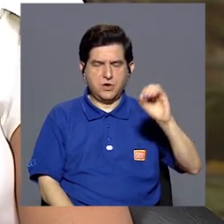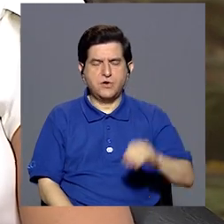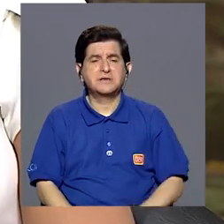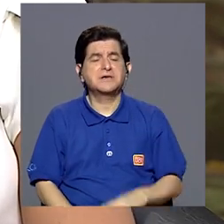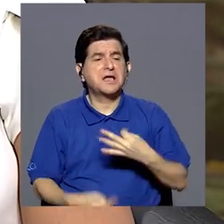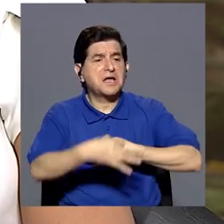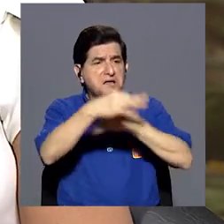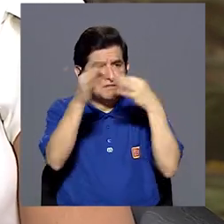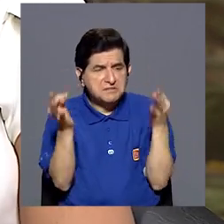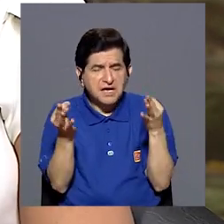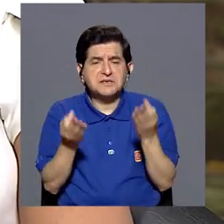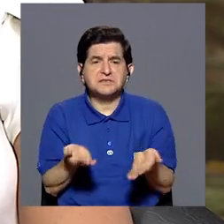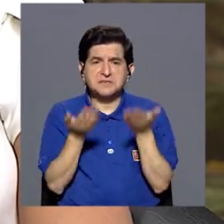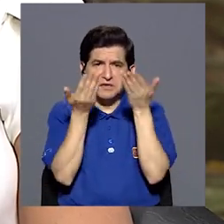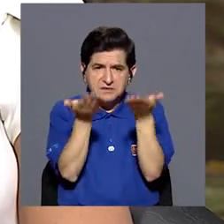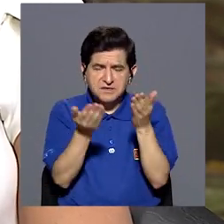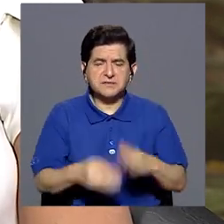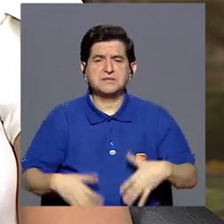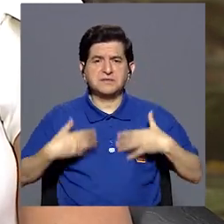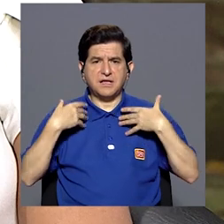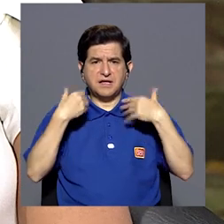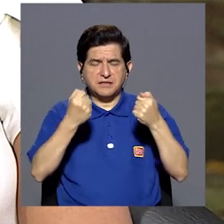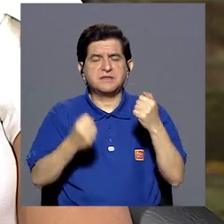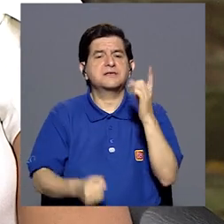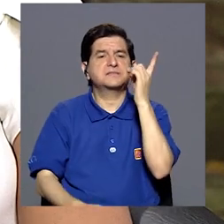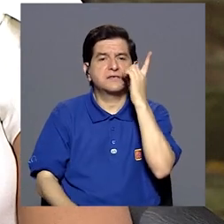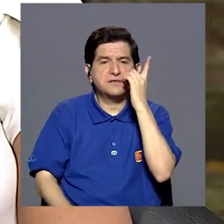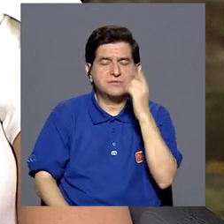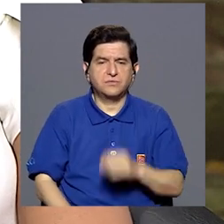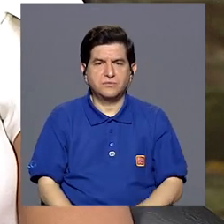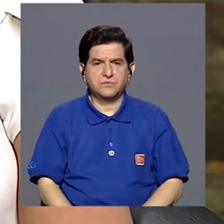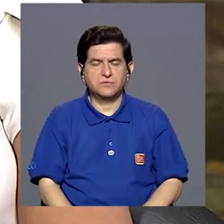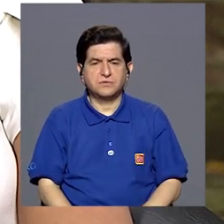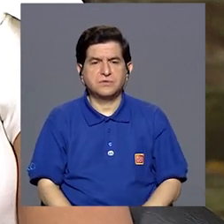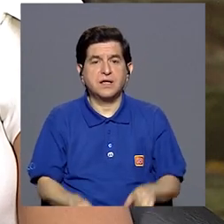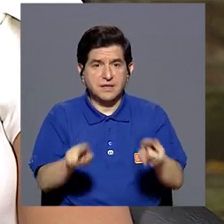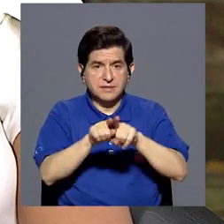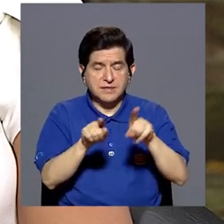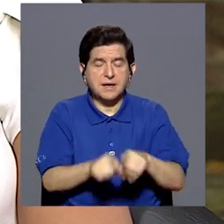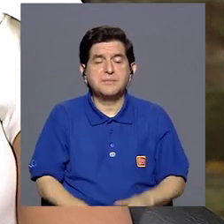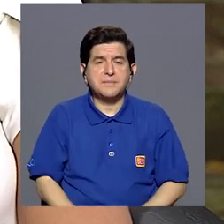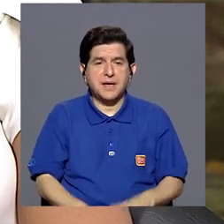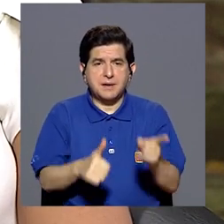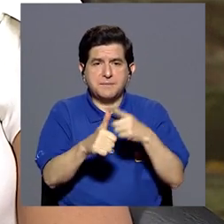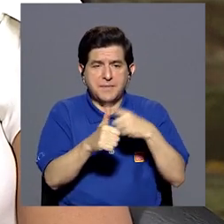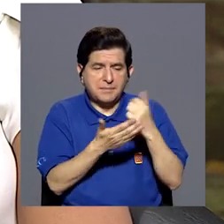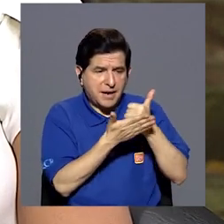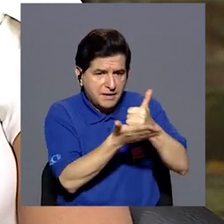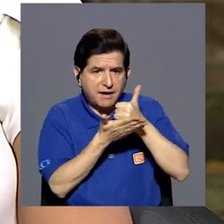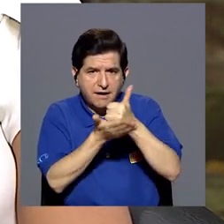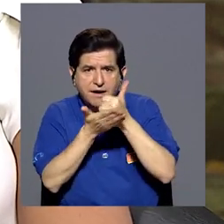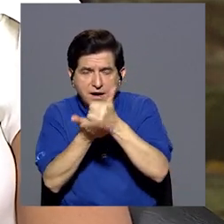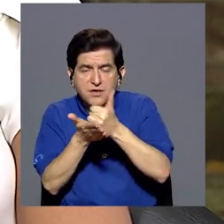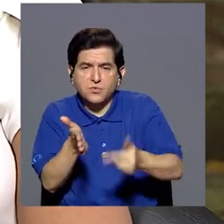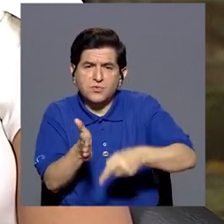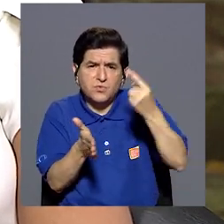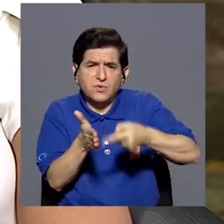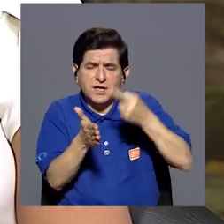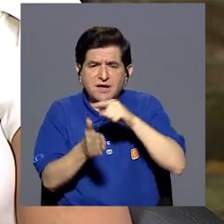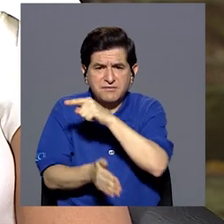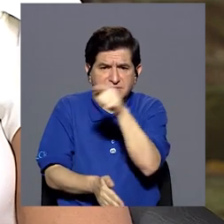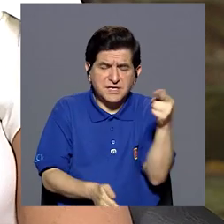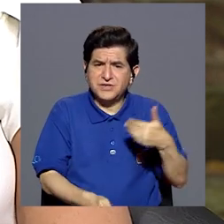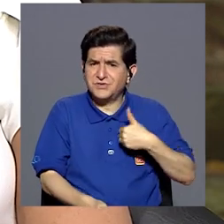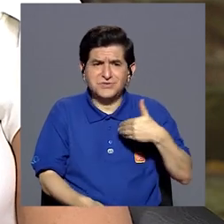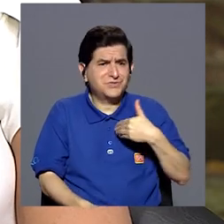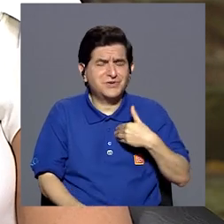salud bucodental, de lo que es la parte de primeros auxilios también, que muchas veces ellos no tienen las herramientas y